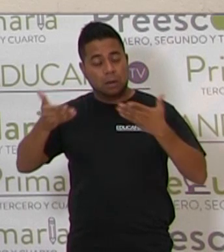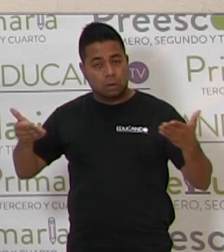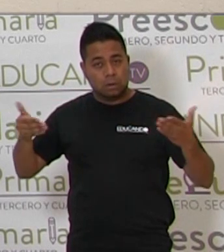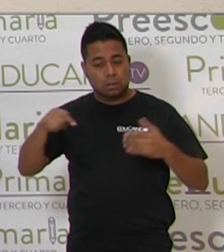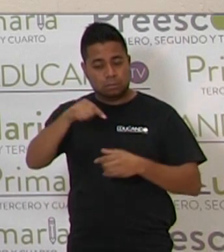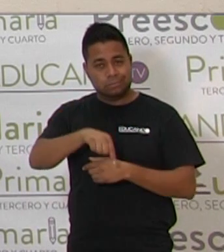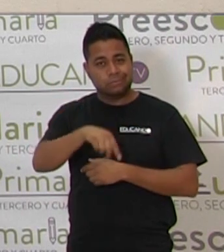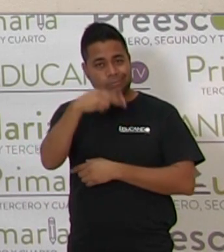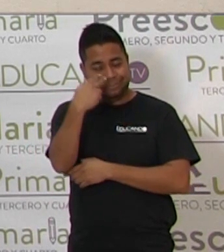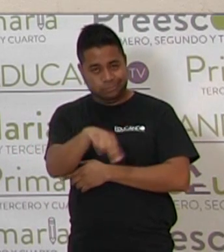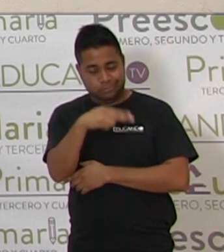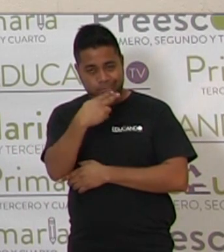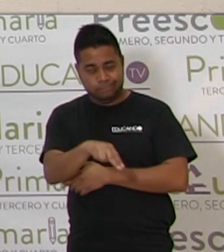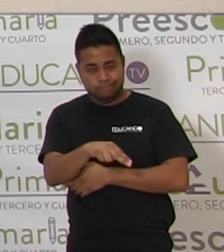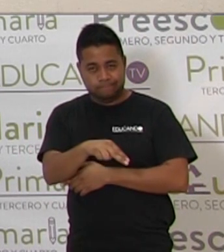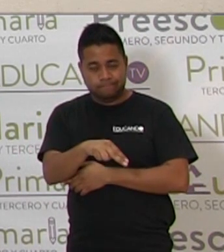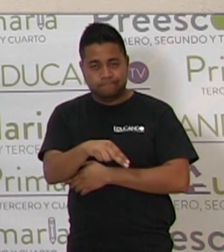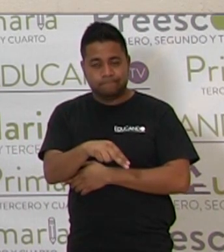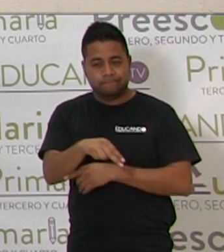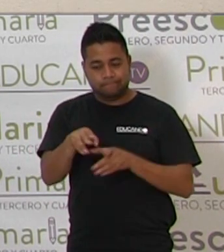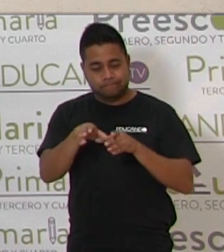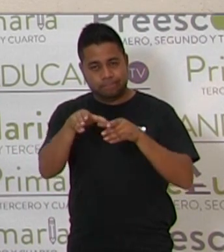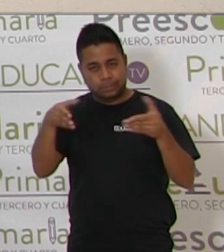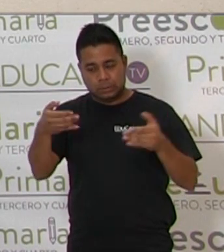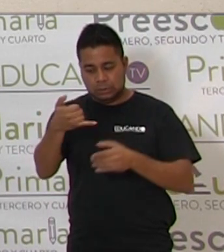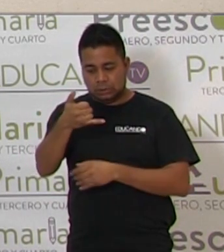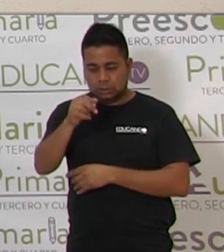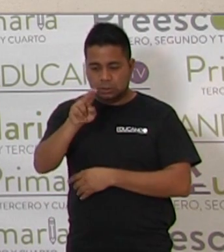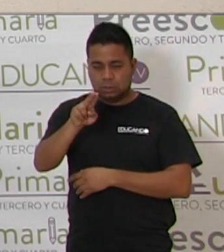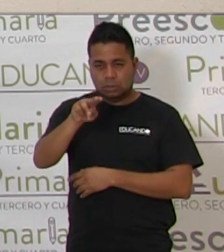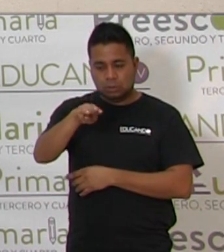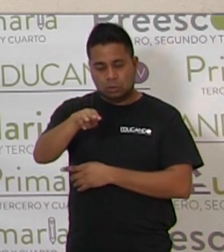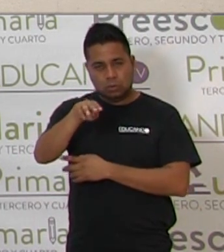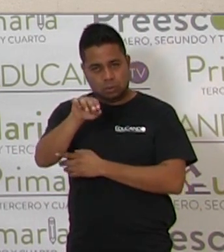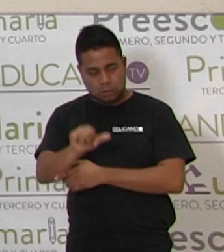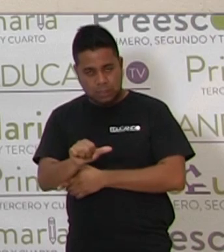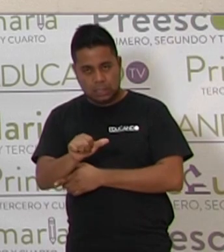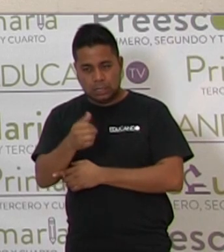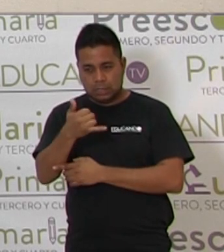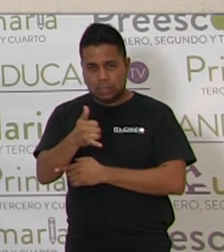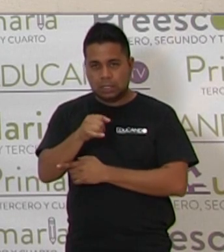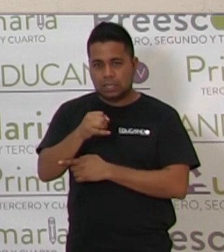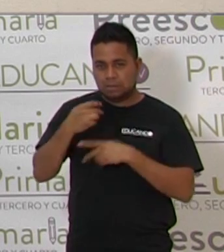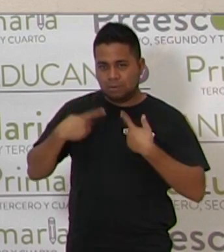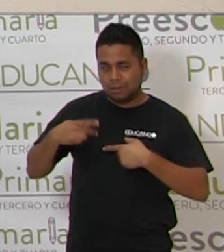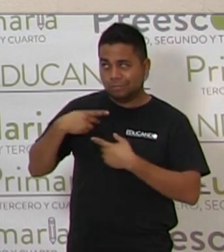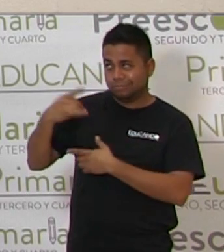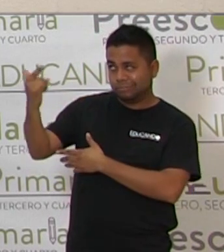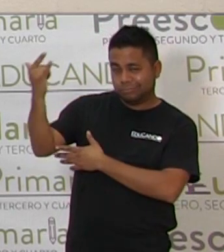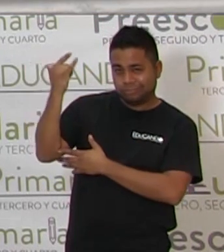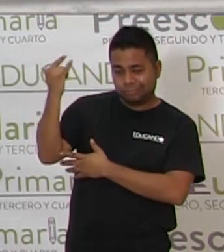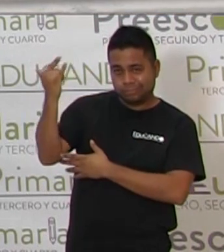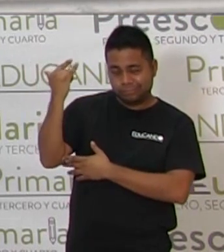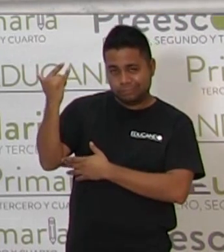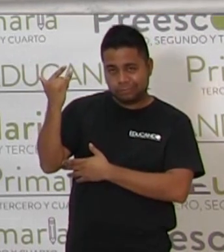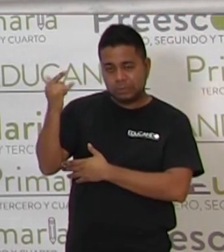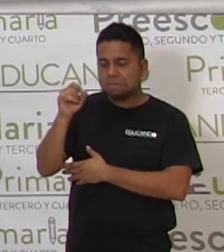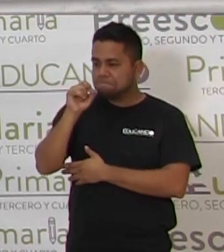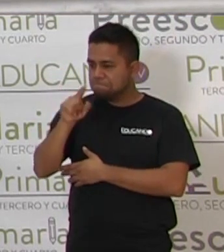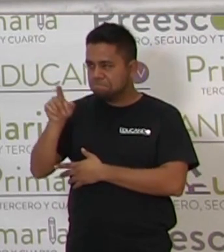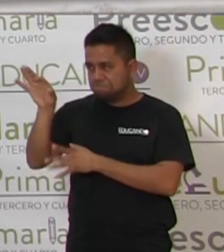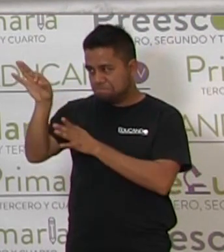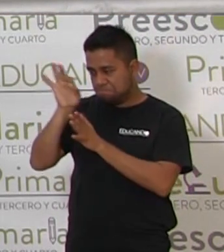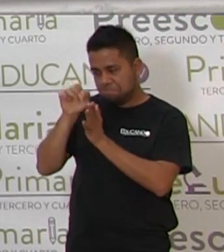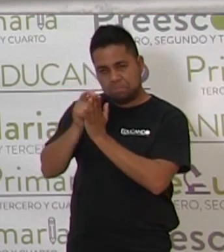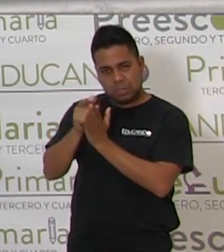esta ocasión, se llama Nuestro Cuento, Yuma y los Gigantes, es